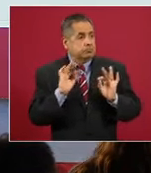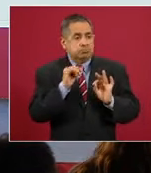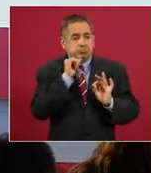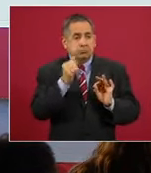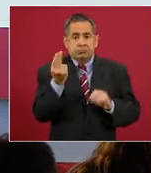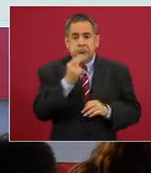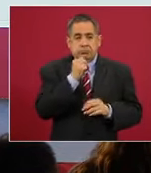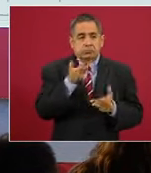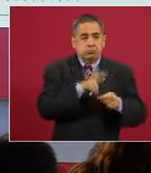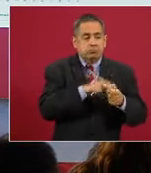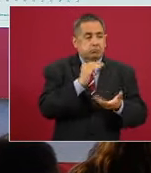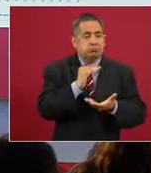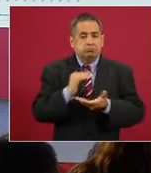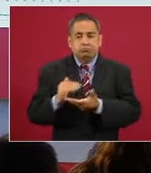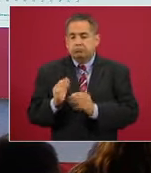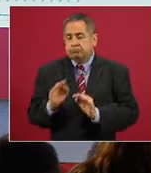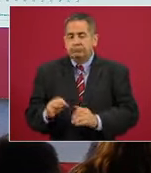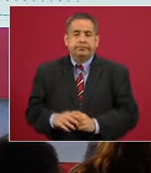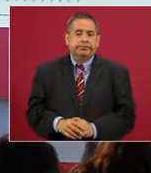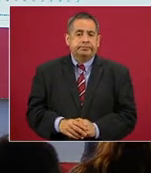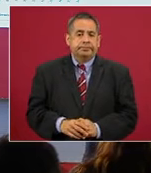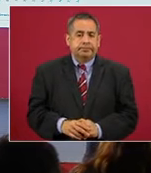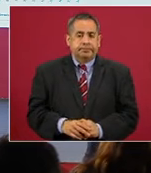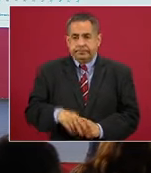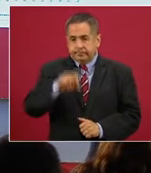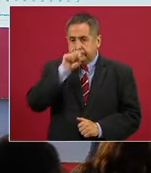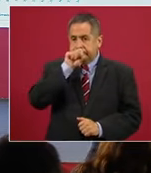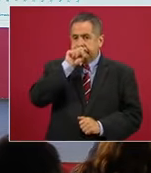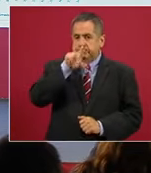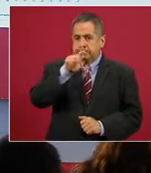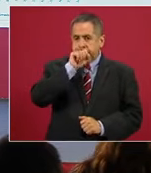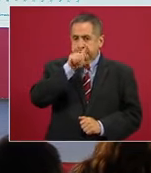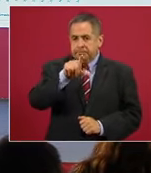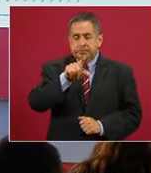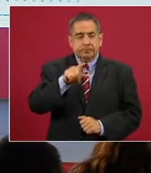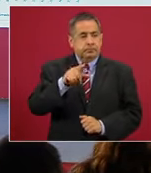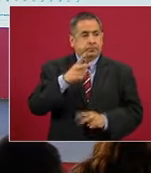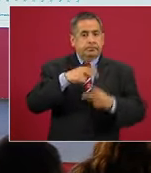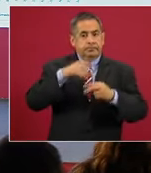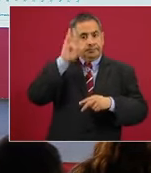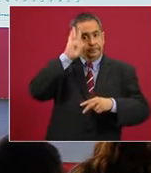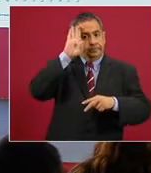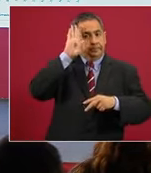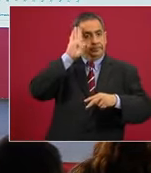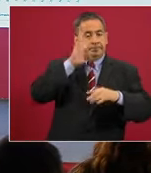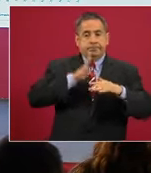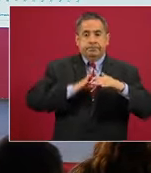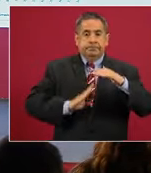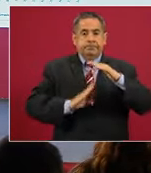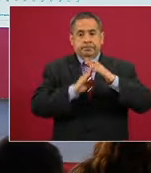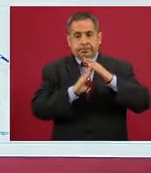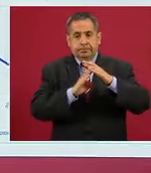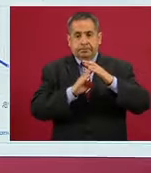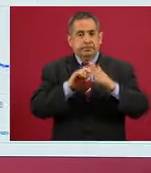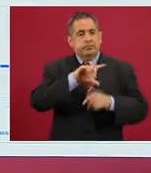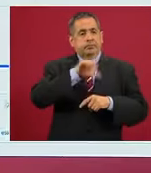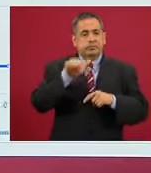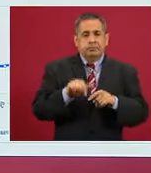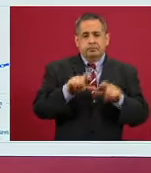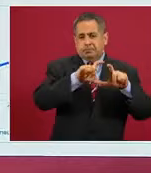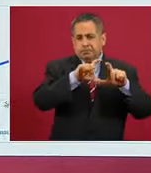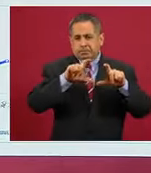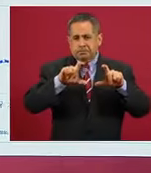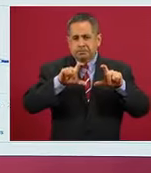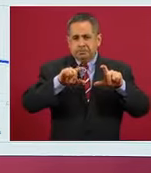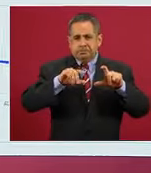alentador. La siguiente. Jalisco tuvo un ascenso y ha estado en una zona de meseta, es decir, una